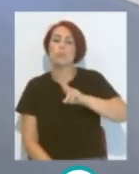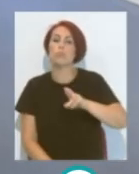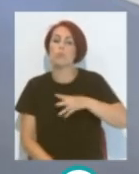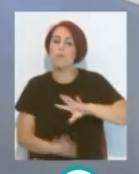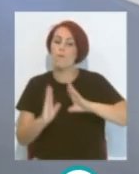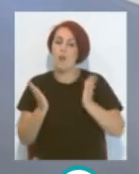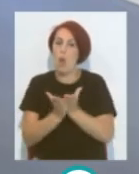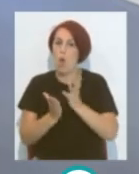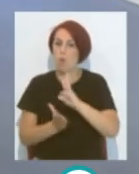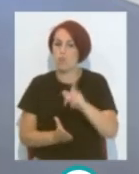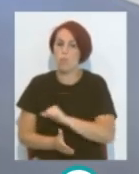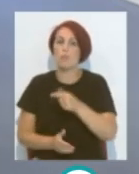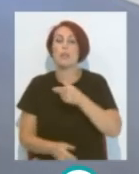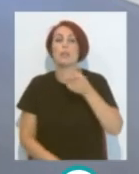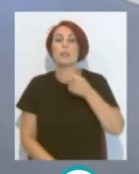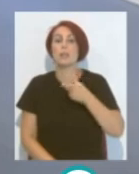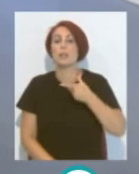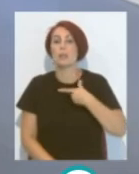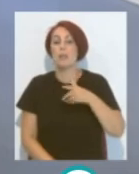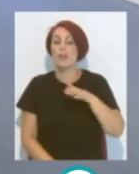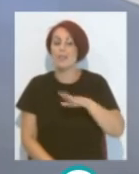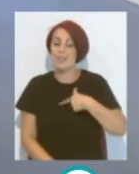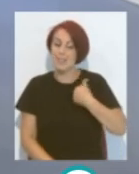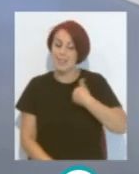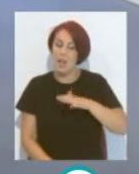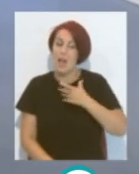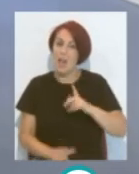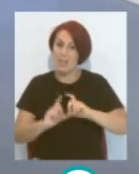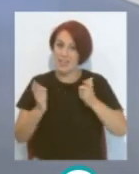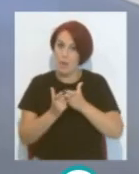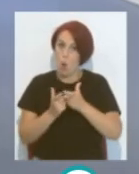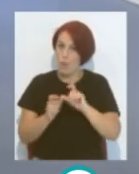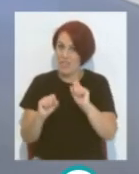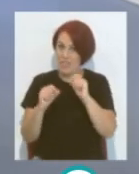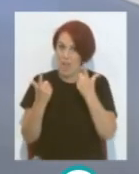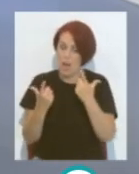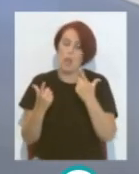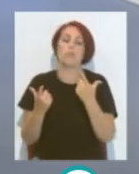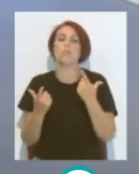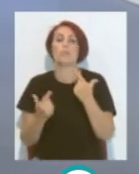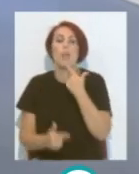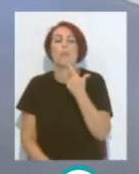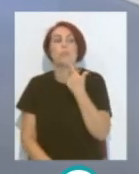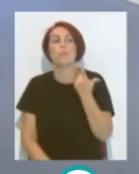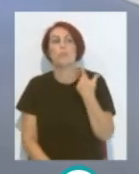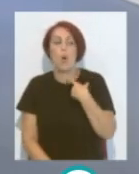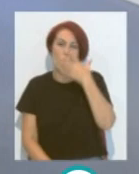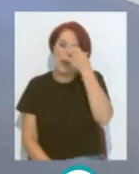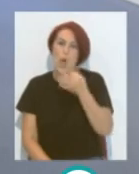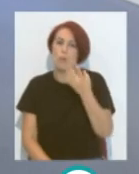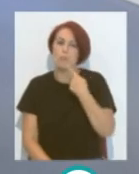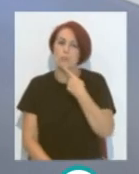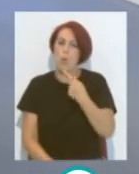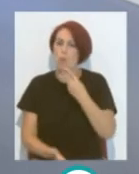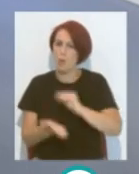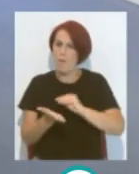ya Entró con fuerza Como Parte integrante De esa plantilla Como Y diríamos Y creo que lo dijimos Muchas